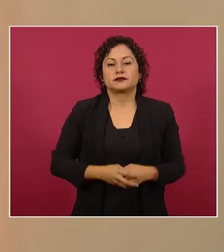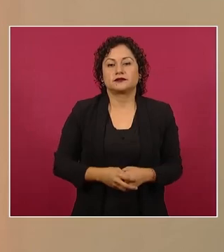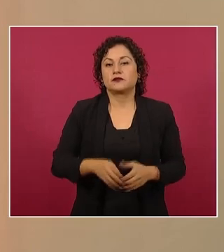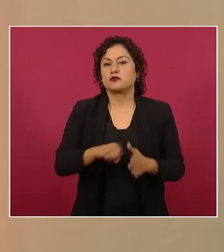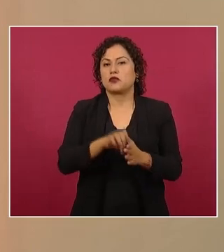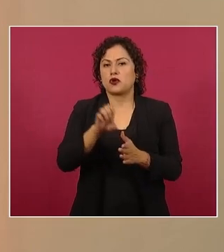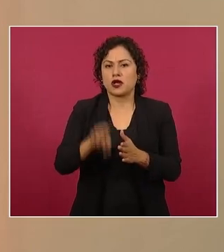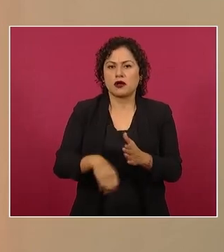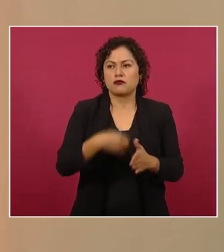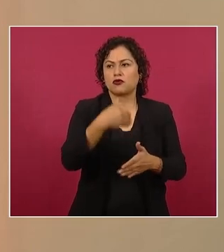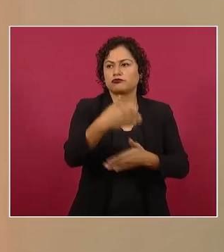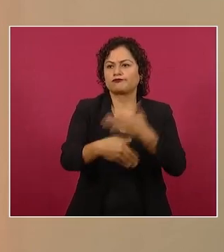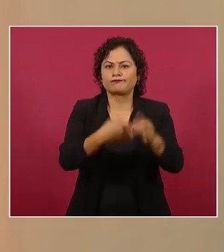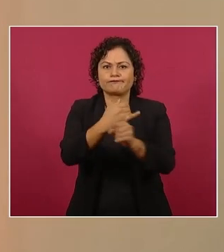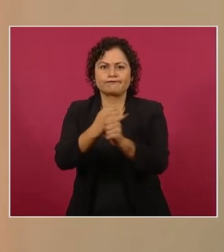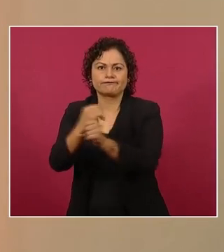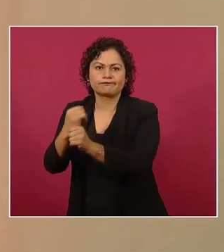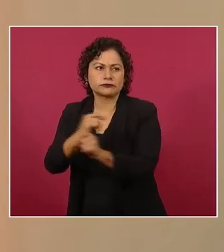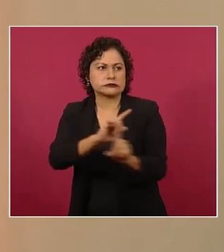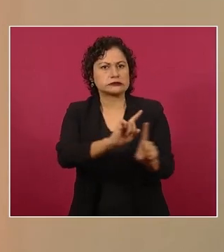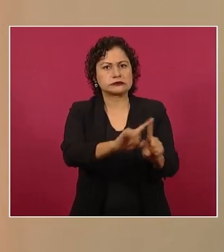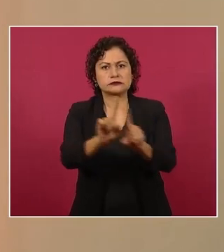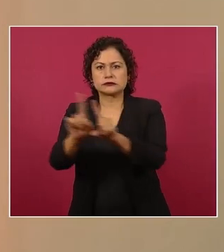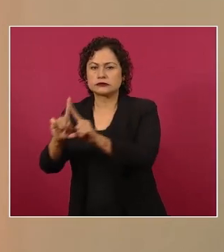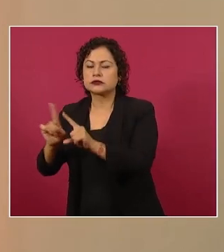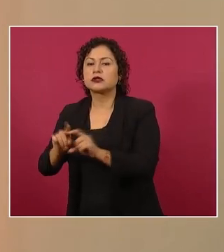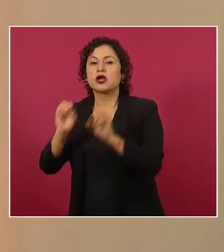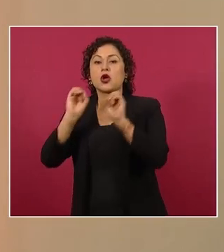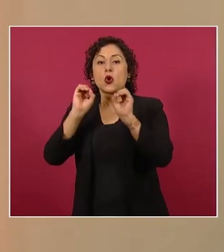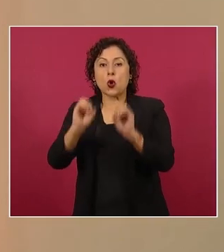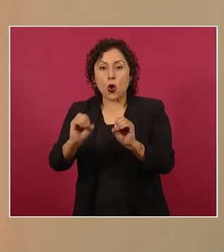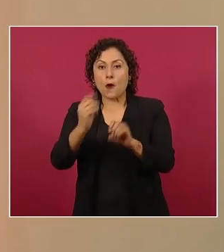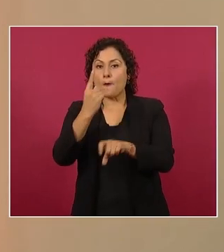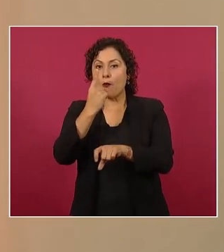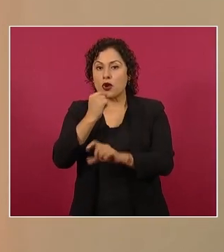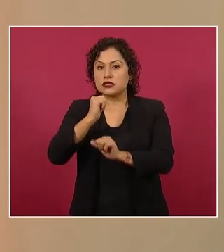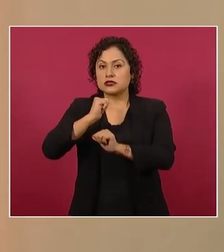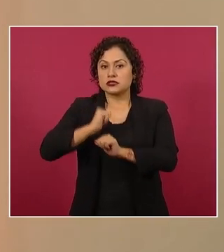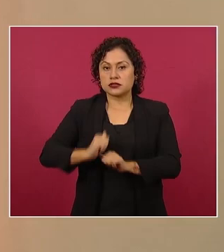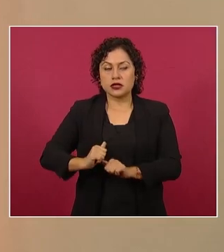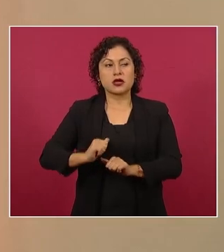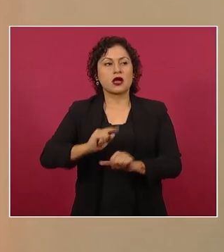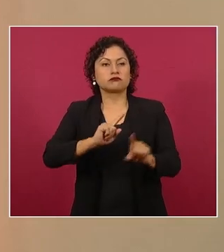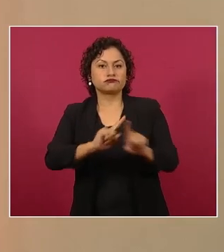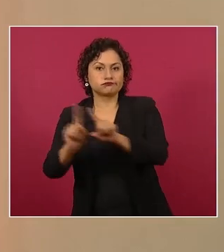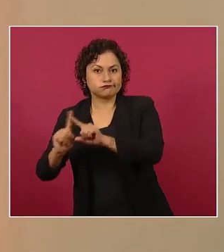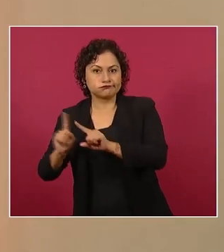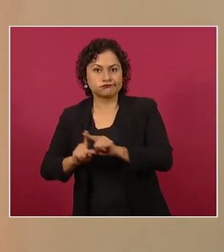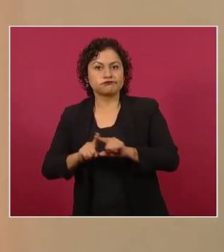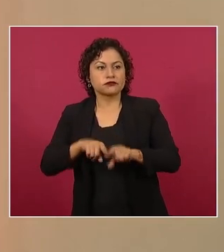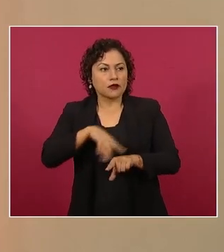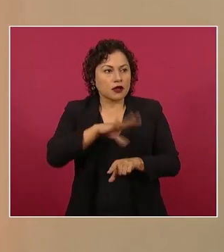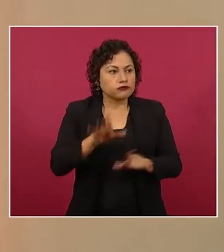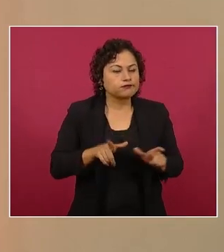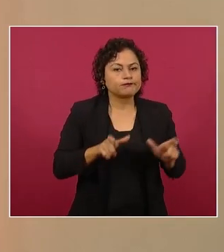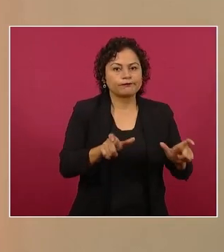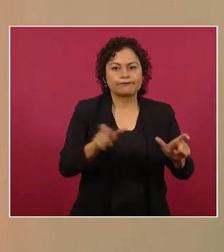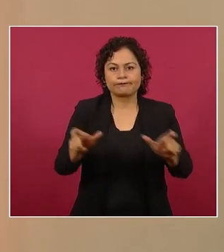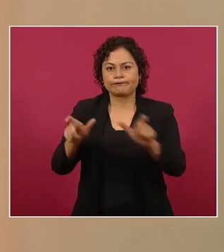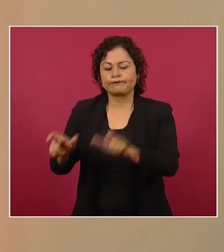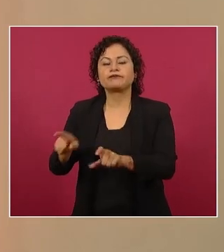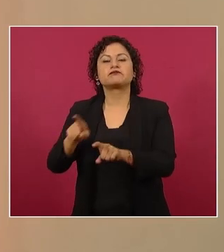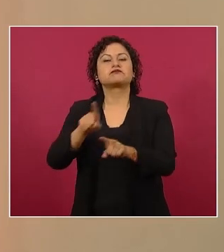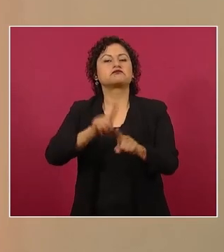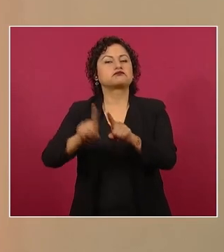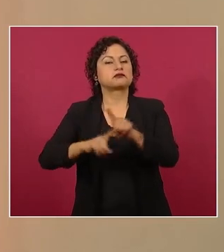investigaciones, todos los operativos que se realizan por parte de equipos del gobierno federal, las fiscalías